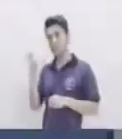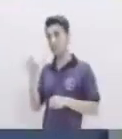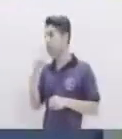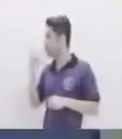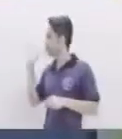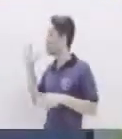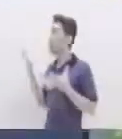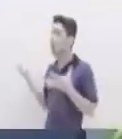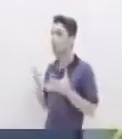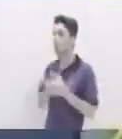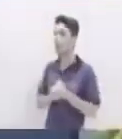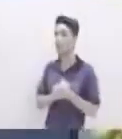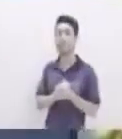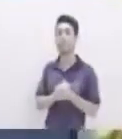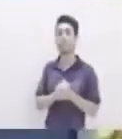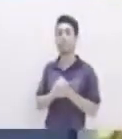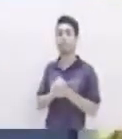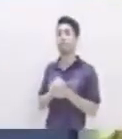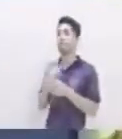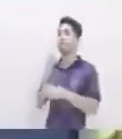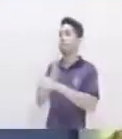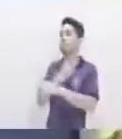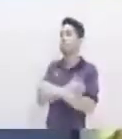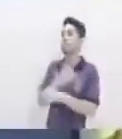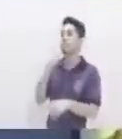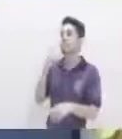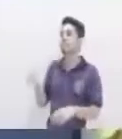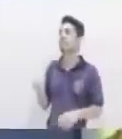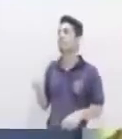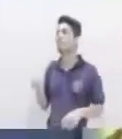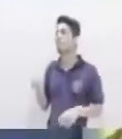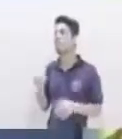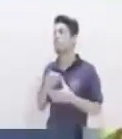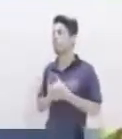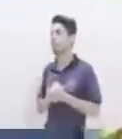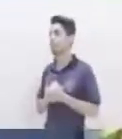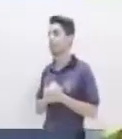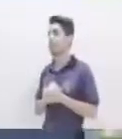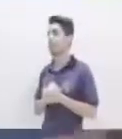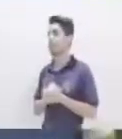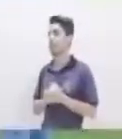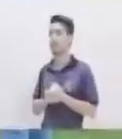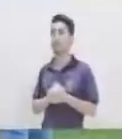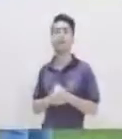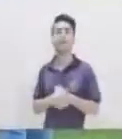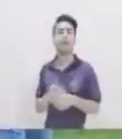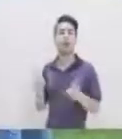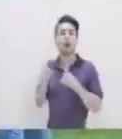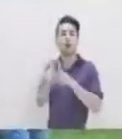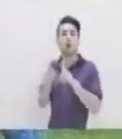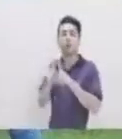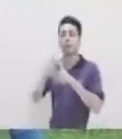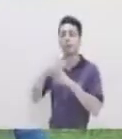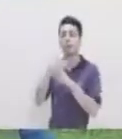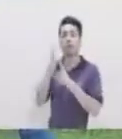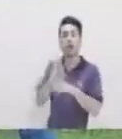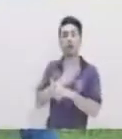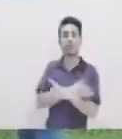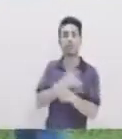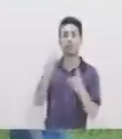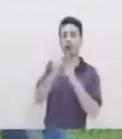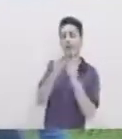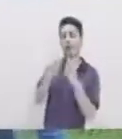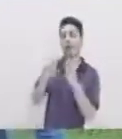Como se conjuga el verbo Es anteponerle antes que Por ejemplo En un contexto anterior se podría decir